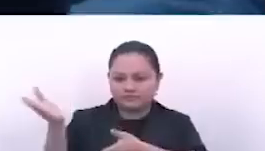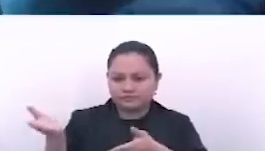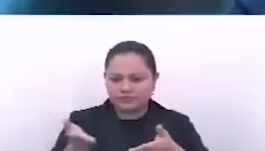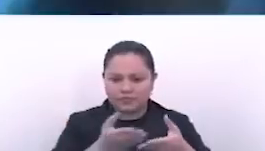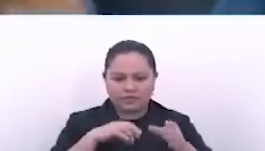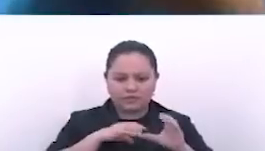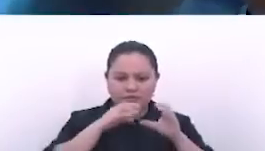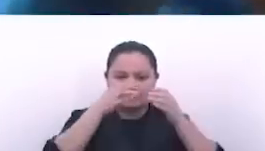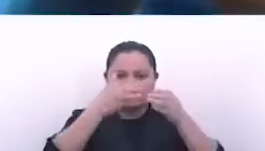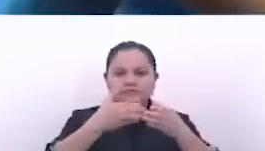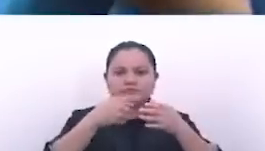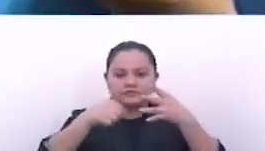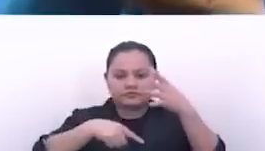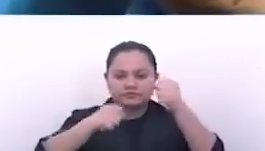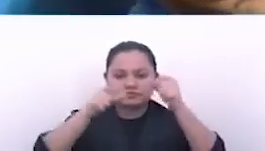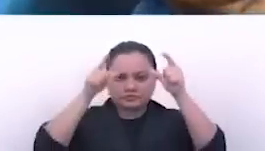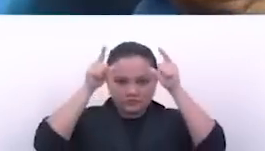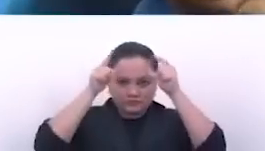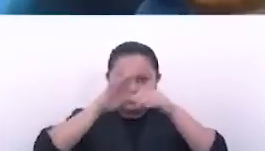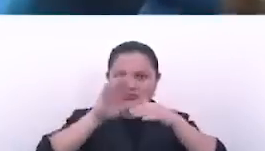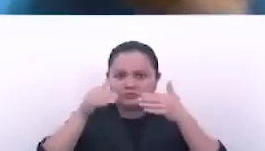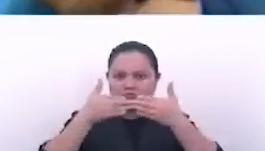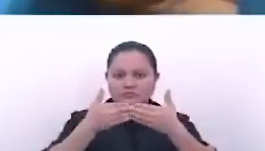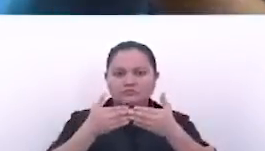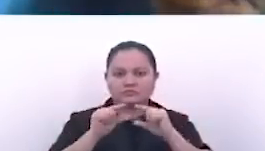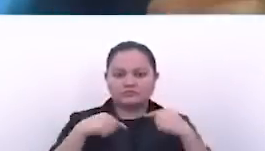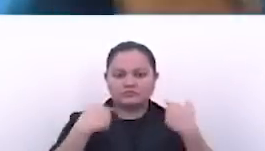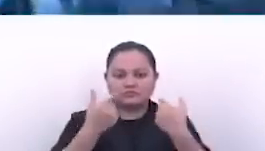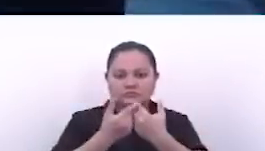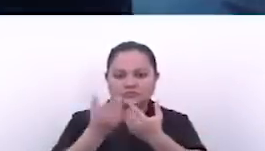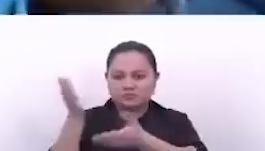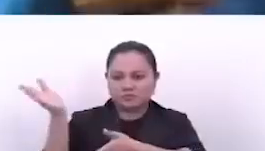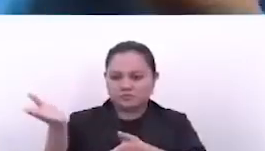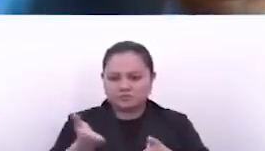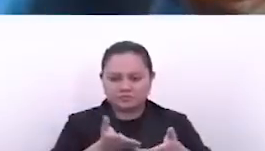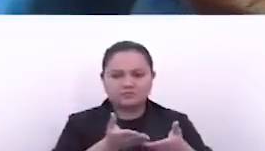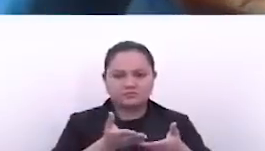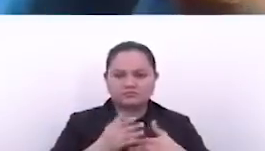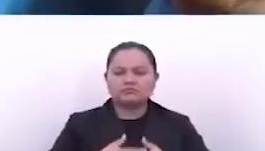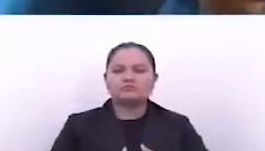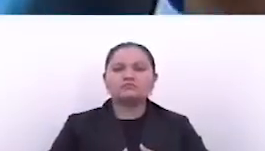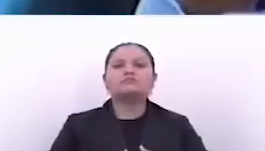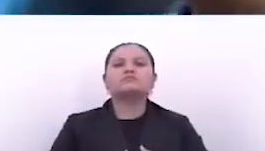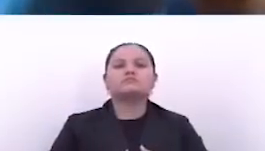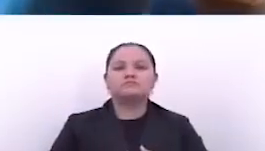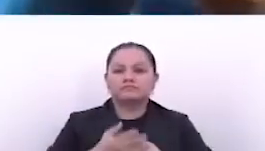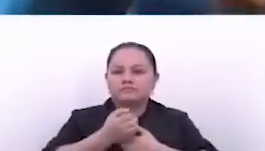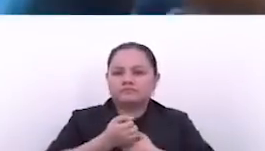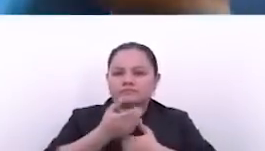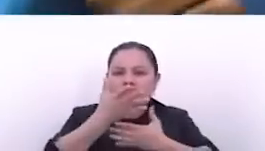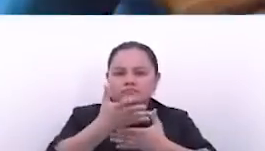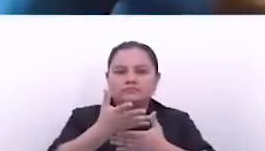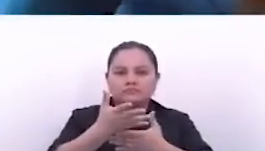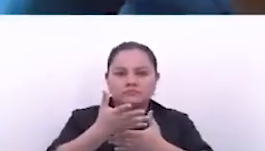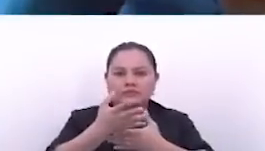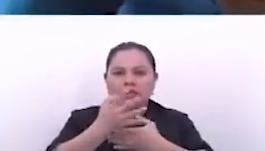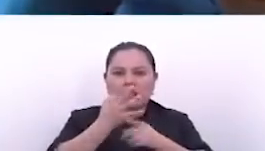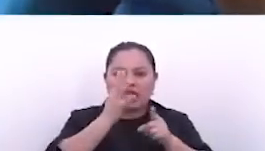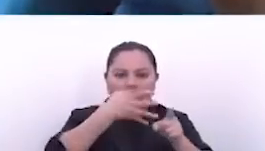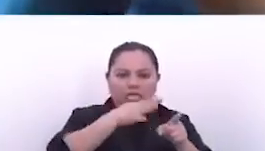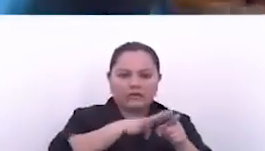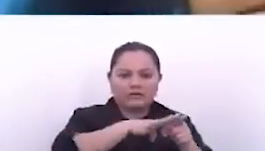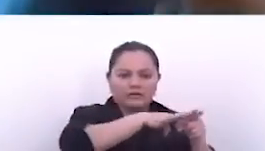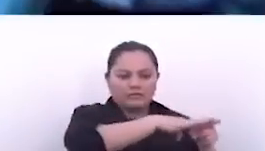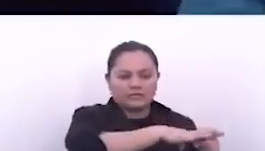ahí se la hemos abierto a todos los sectores agropecuarios. Y ahí llegan a exponernos el abandono que tuvieron